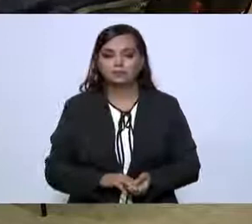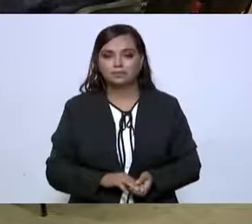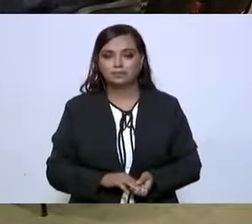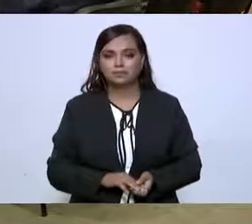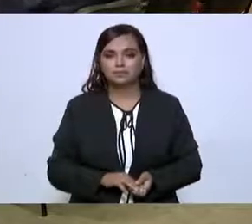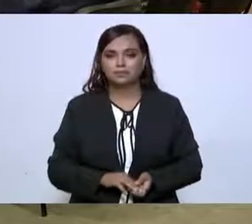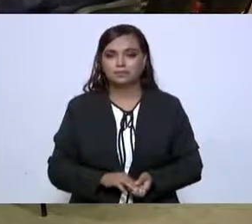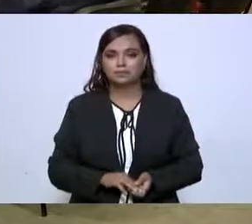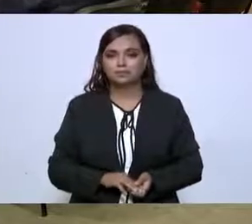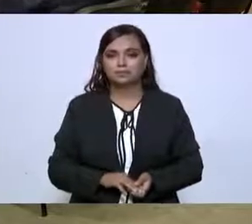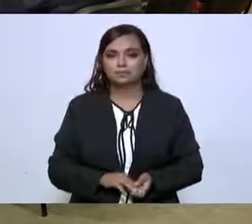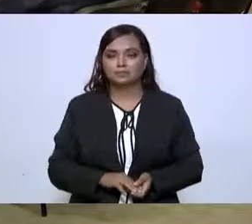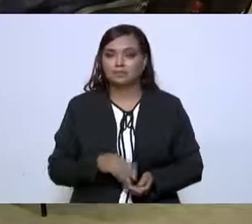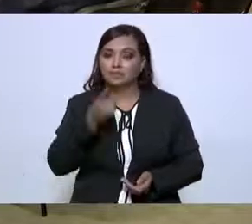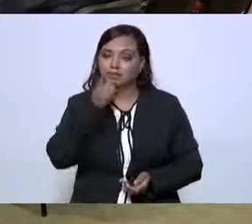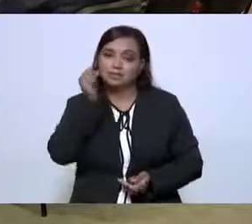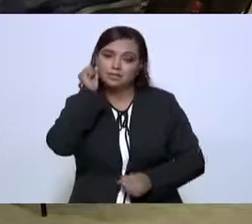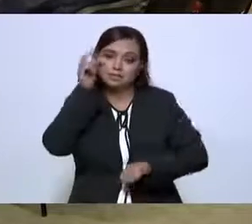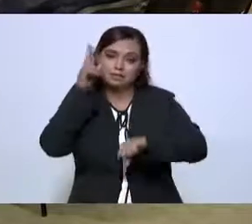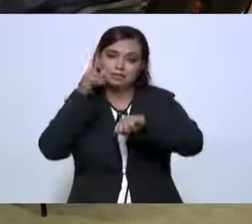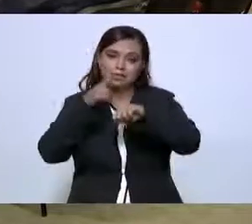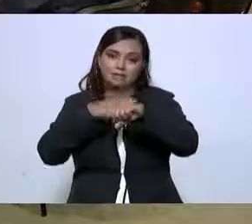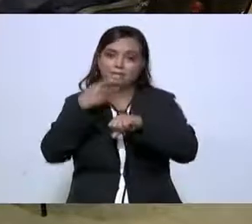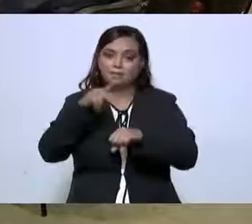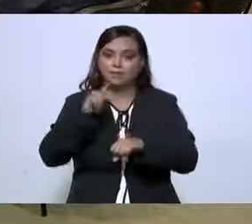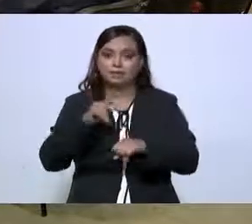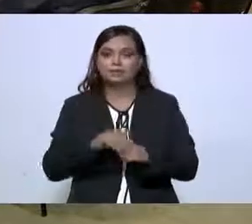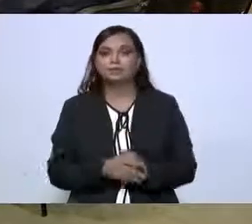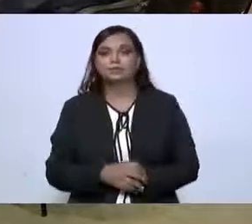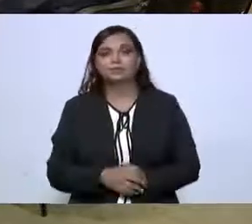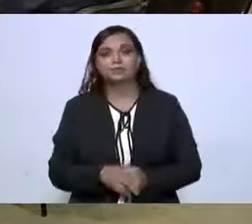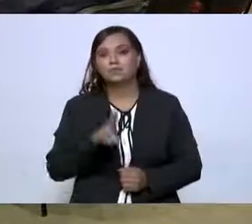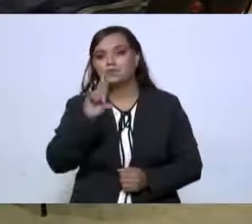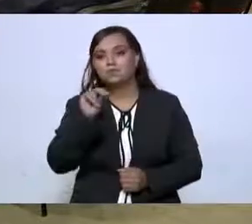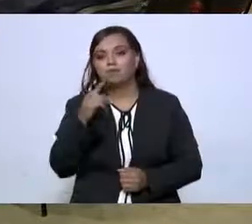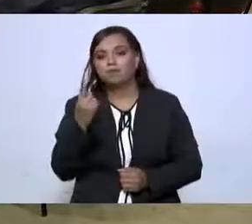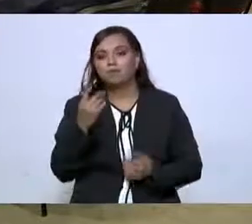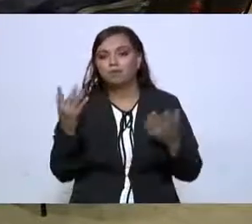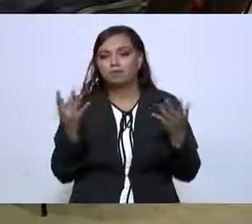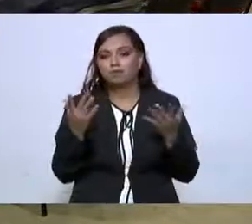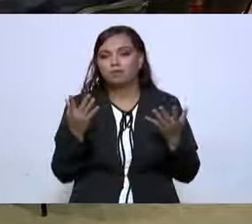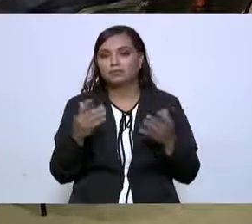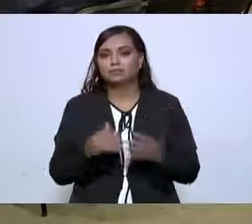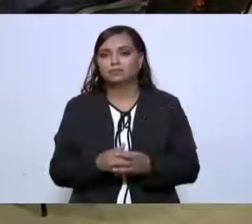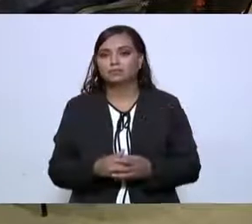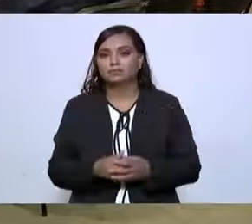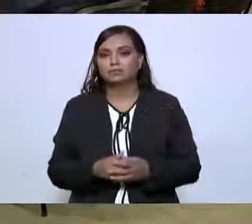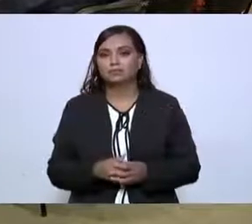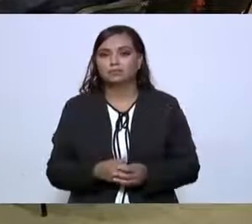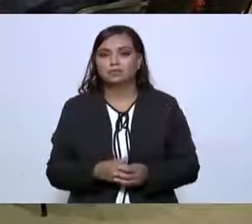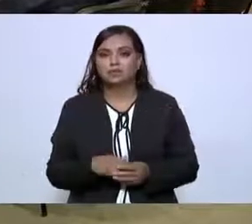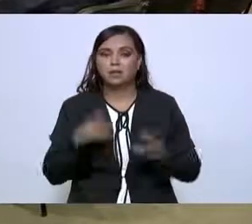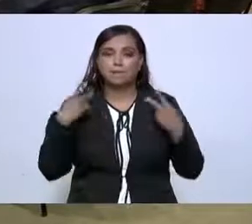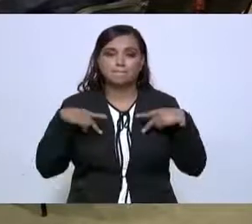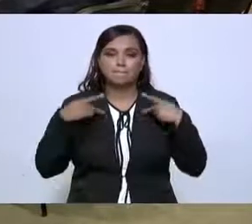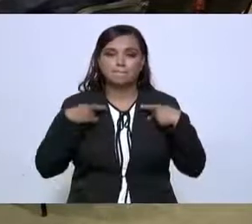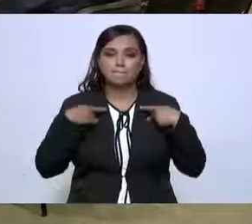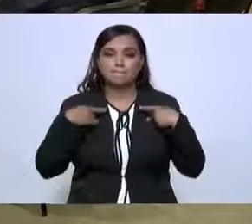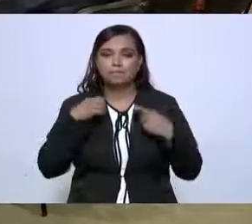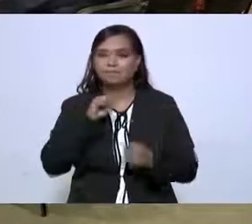Sí, ese secretario, pero no es que fuese malo, no es una persona